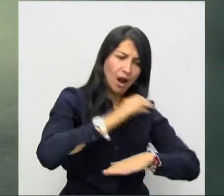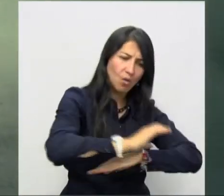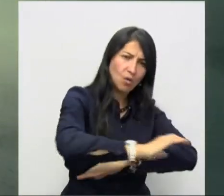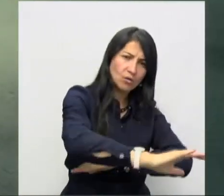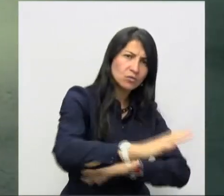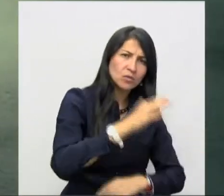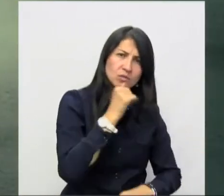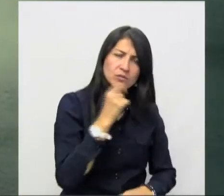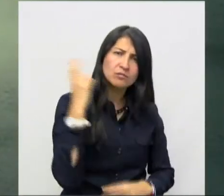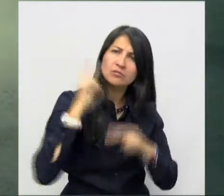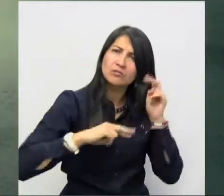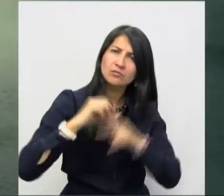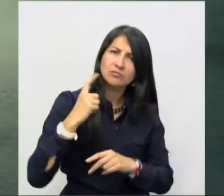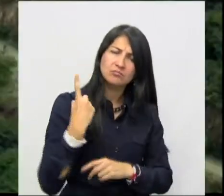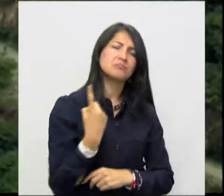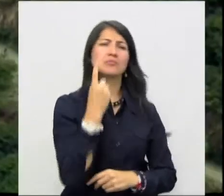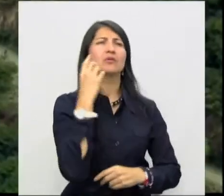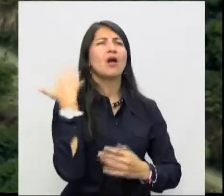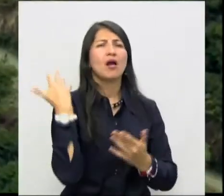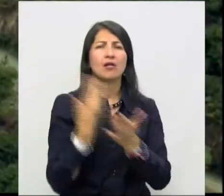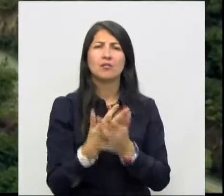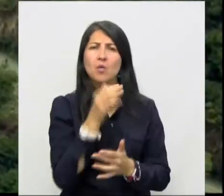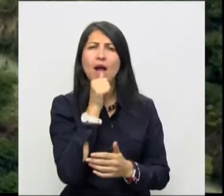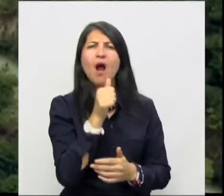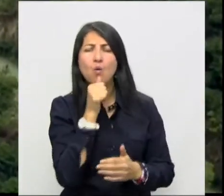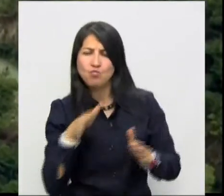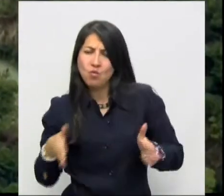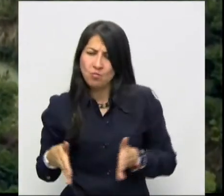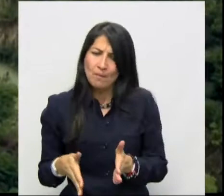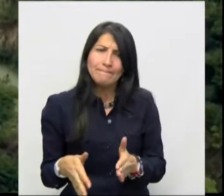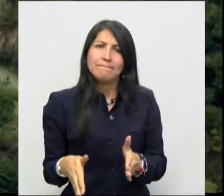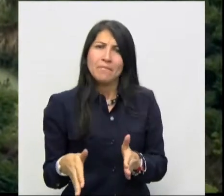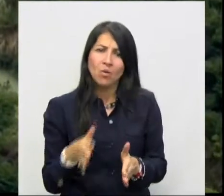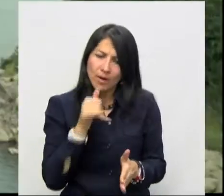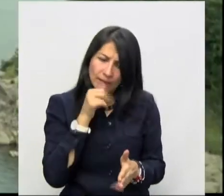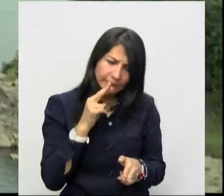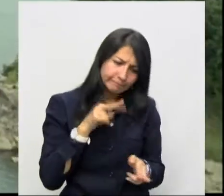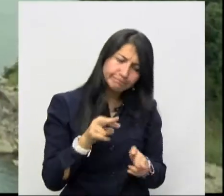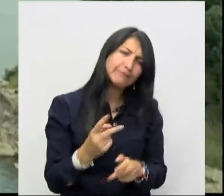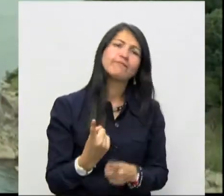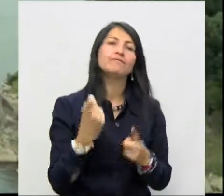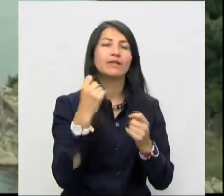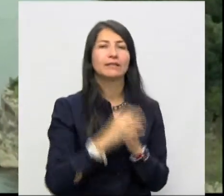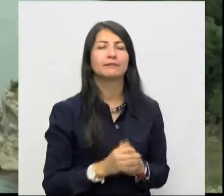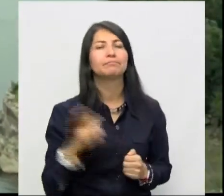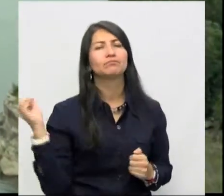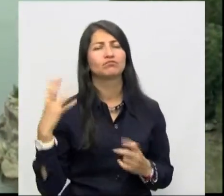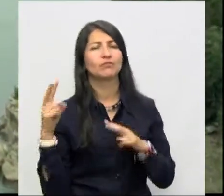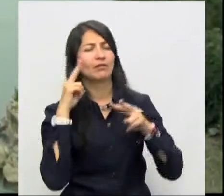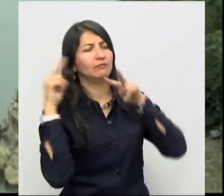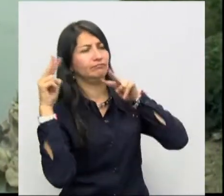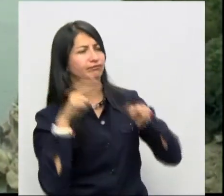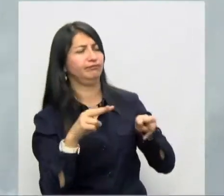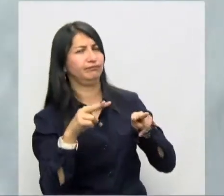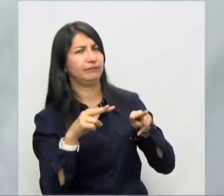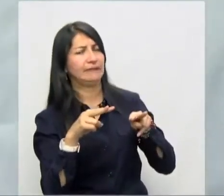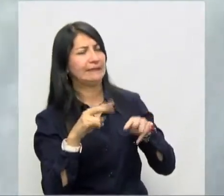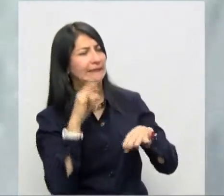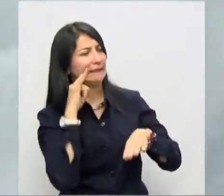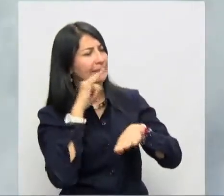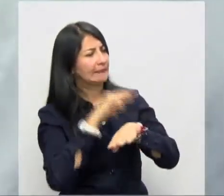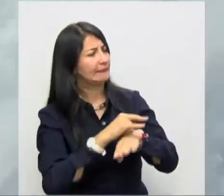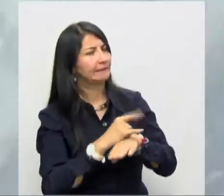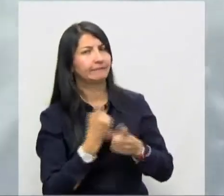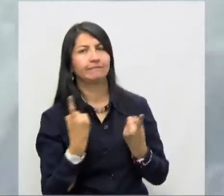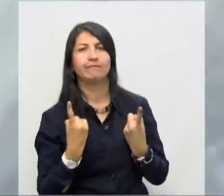conducción después de cuatro años de construida, de conducción de la Guajira. Según la Auditoría de Cumplimiento, la única función de esta